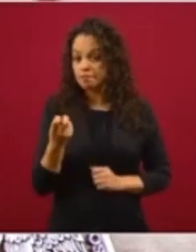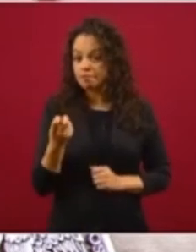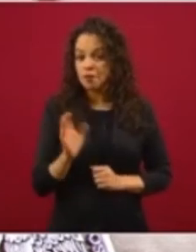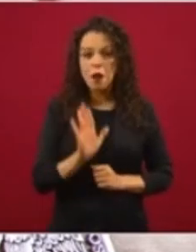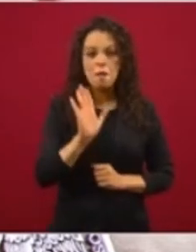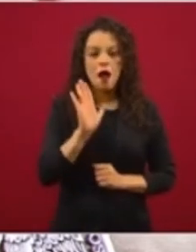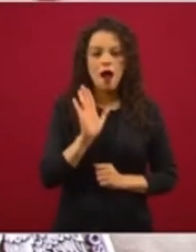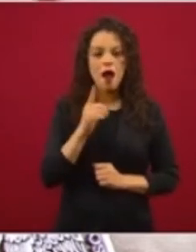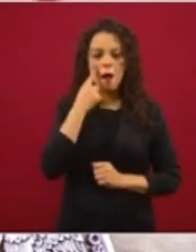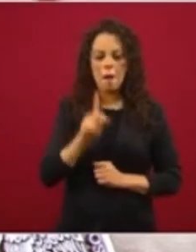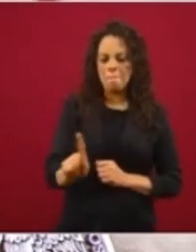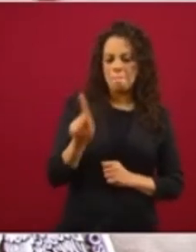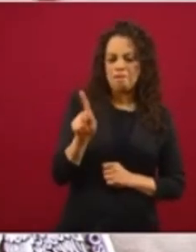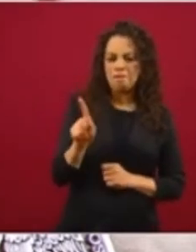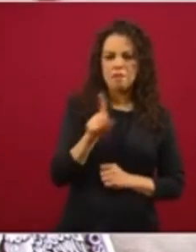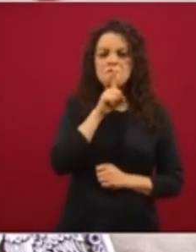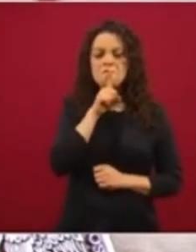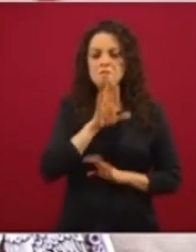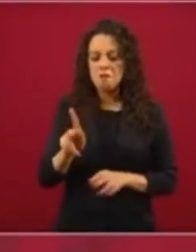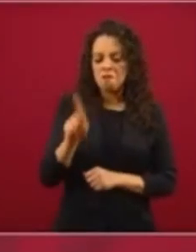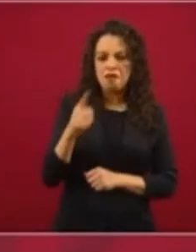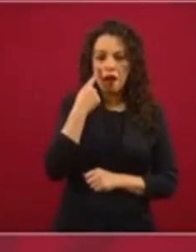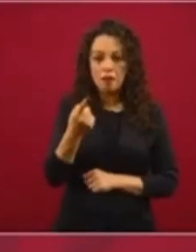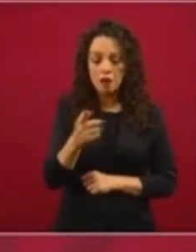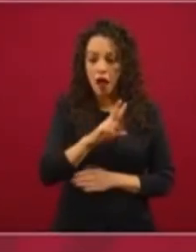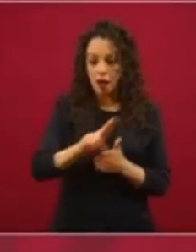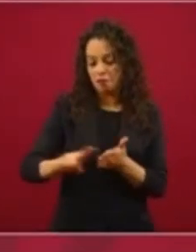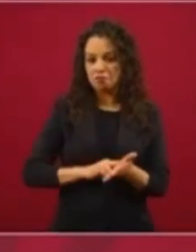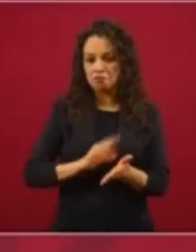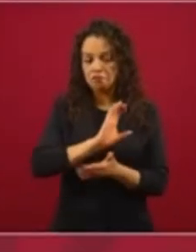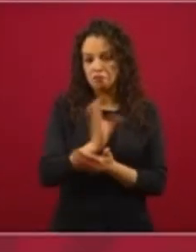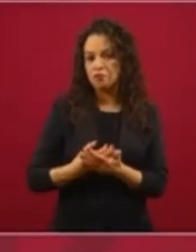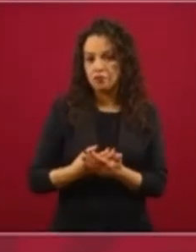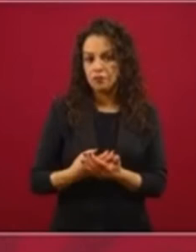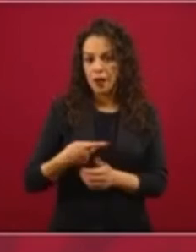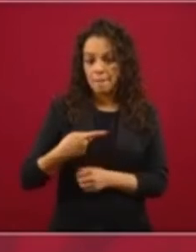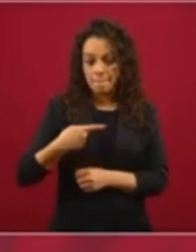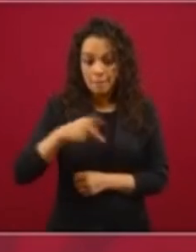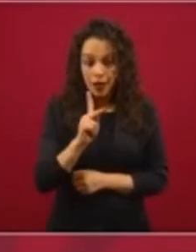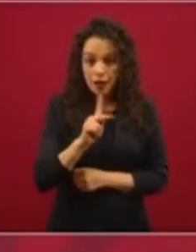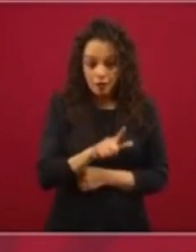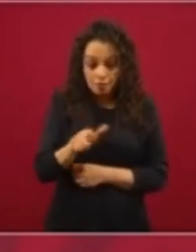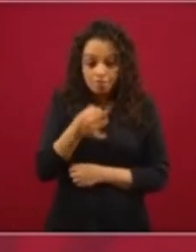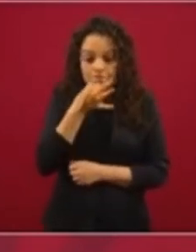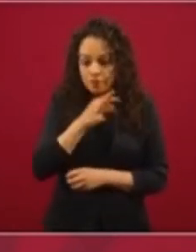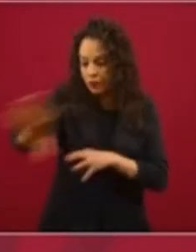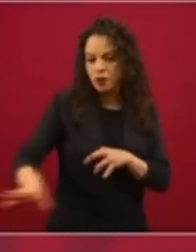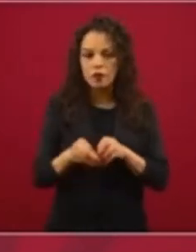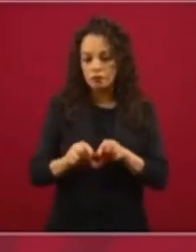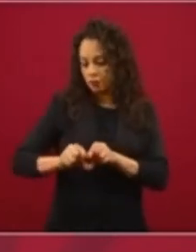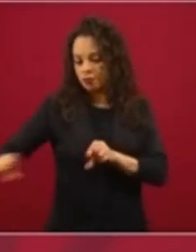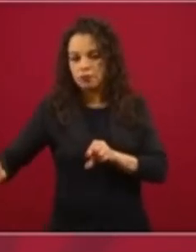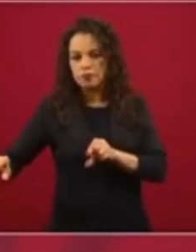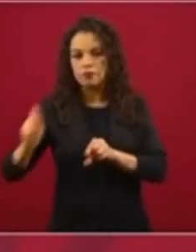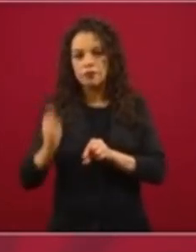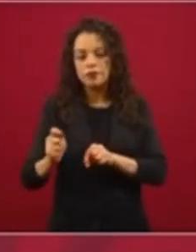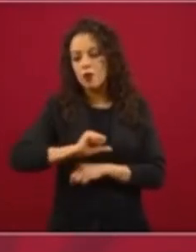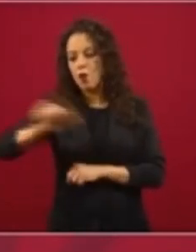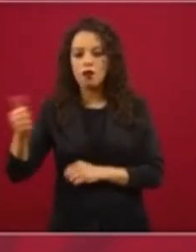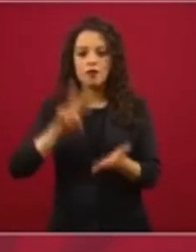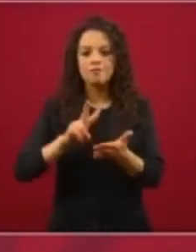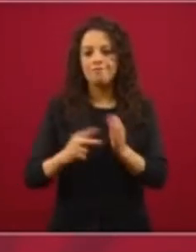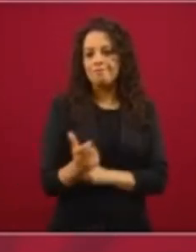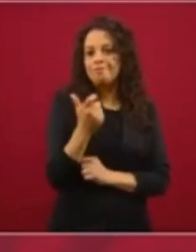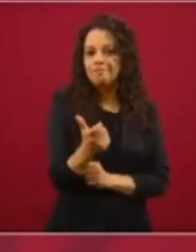la formalidad, la pantalla, la faramalla, porque de inmediato entraba un anexo con otra tarifa.